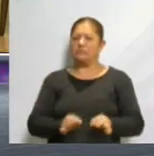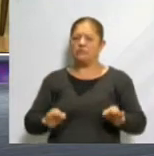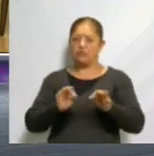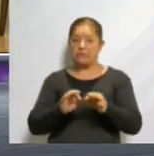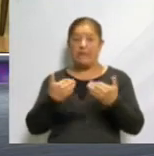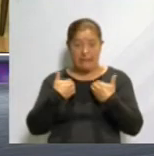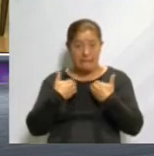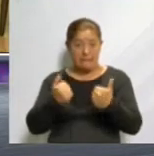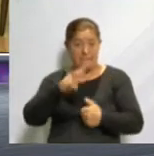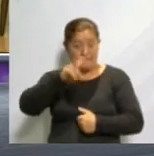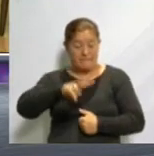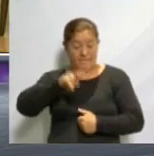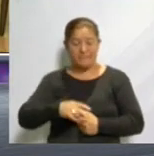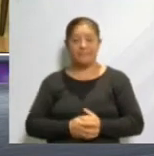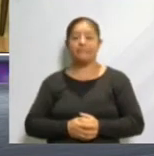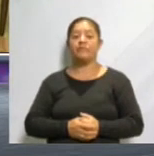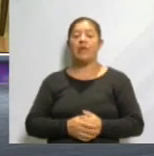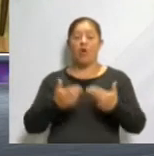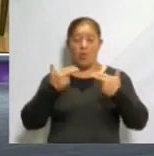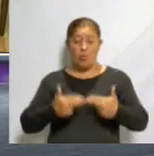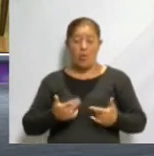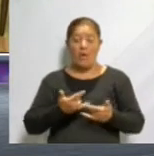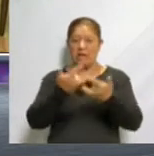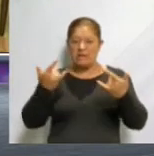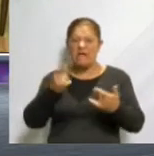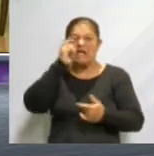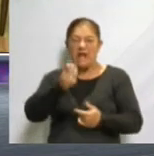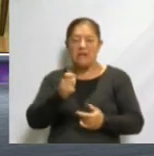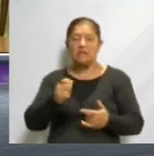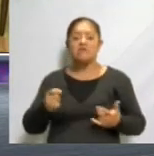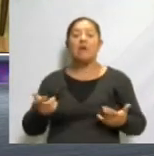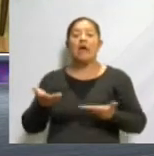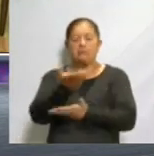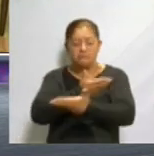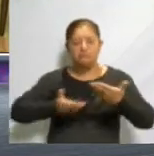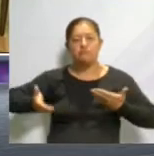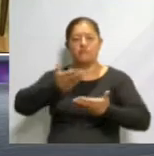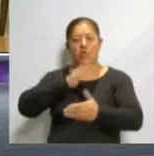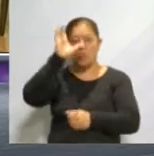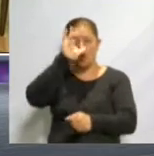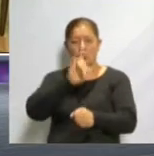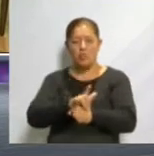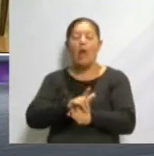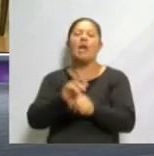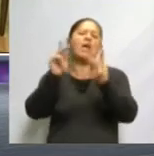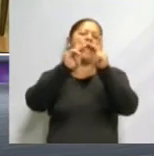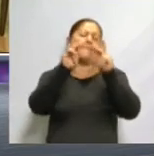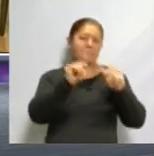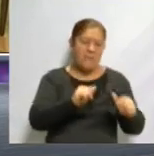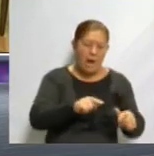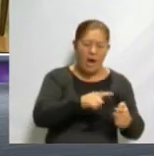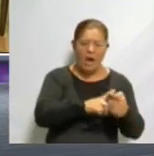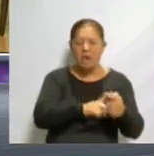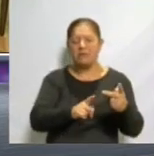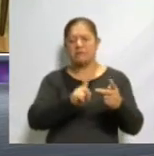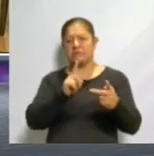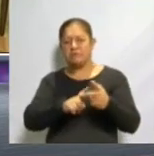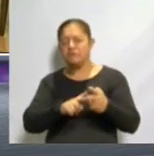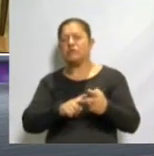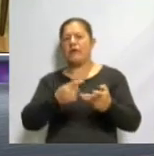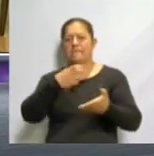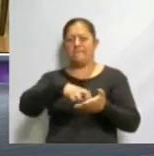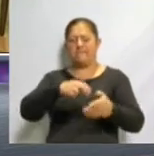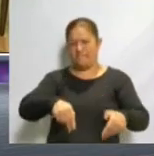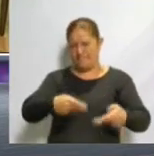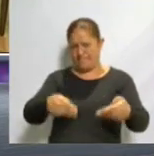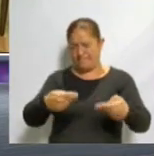que la historia de la humanidad ha sido la historia de los intercambios culturales. Ya sea en tiempos de paz, por medio del comercio de los viajeros, o en tiempos